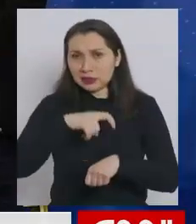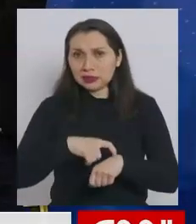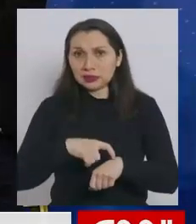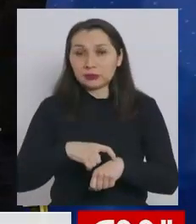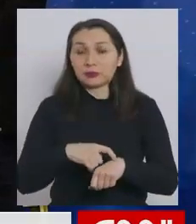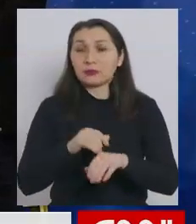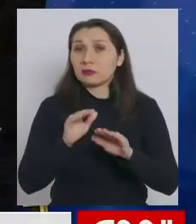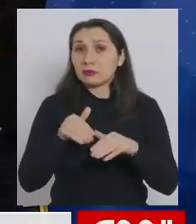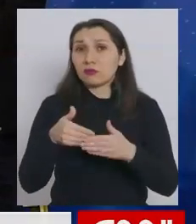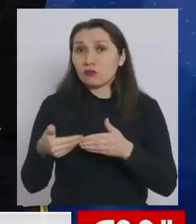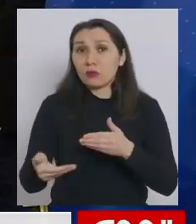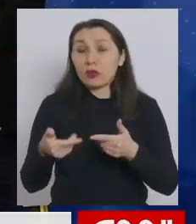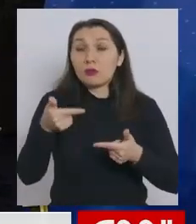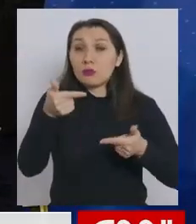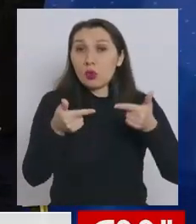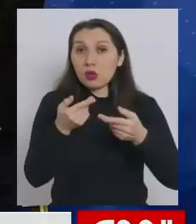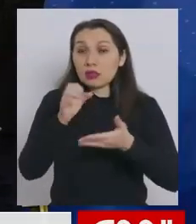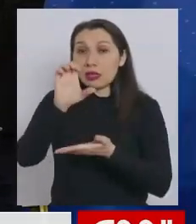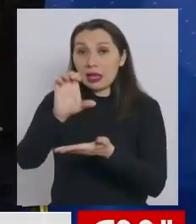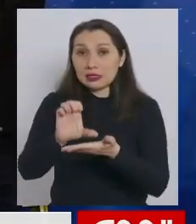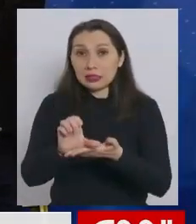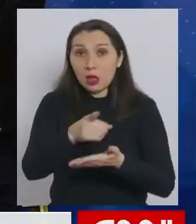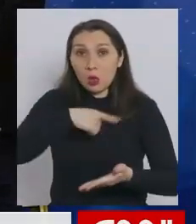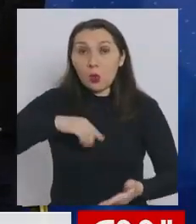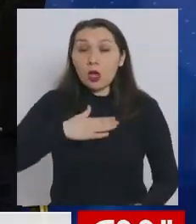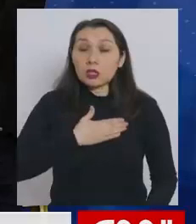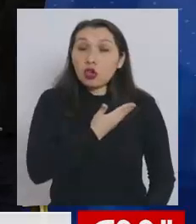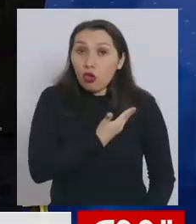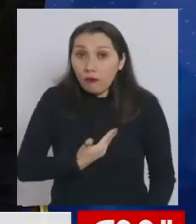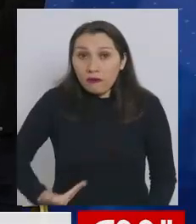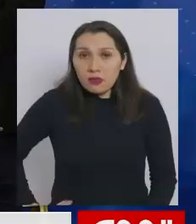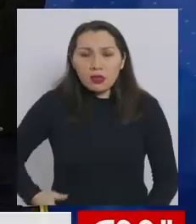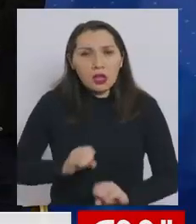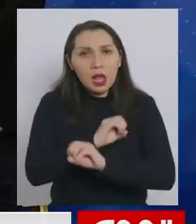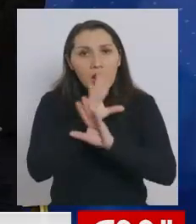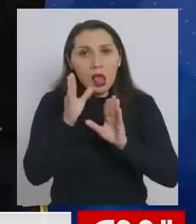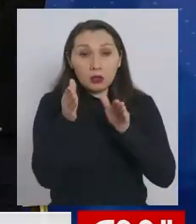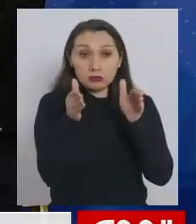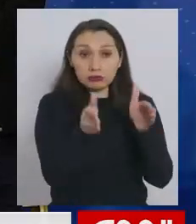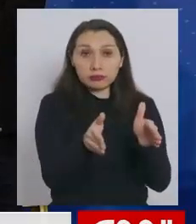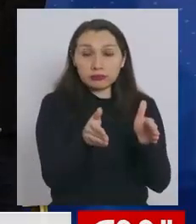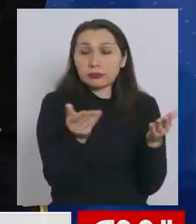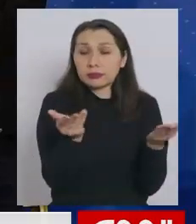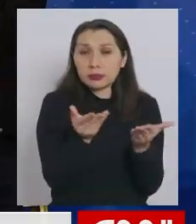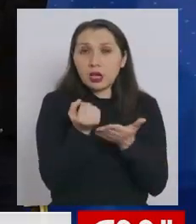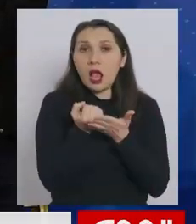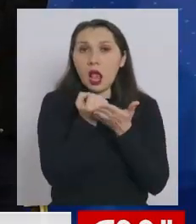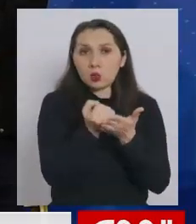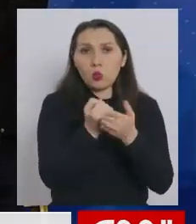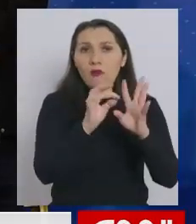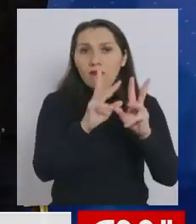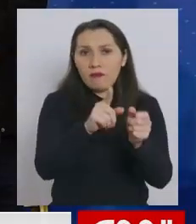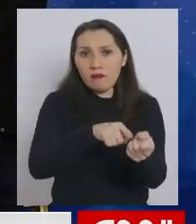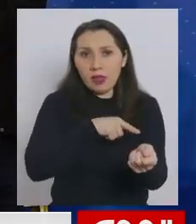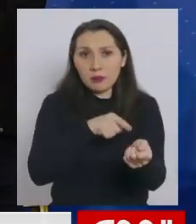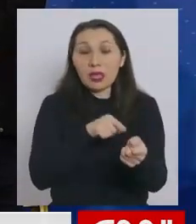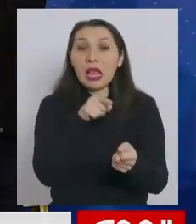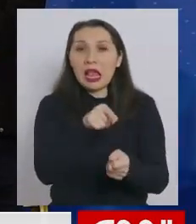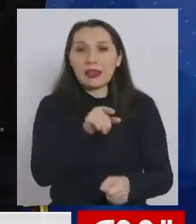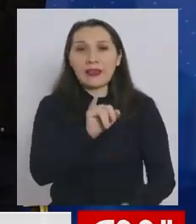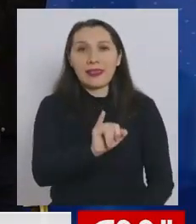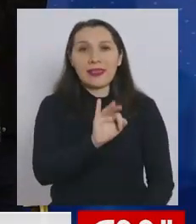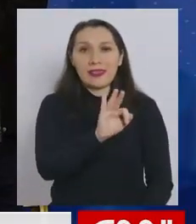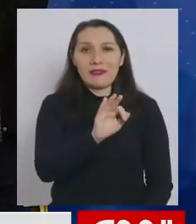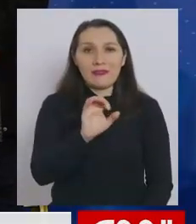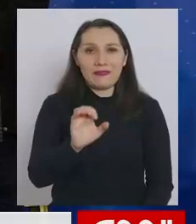Y en consecuencia la política del Estado y la política de nuestro gobierno es clara. Por una parte ayudar a las familias y ahí está el ingreso